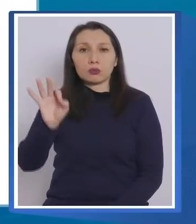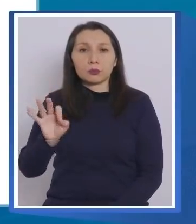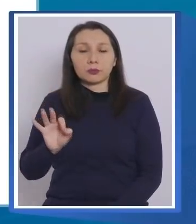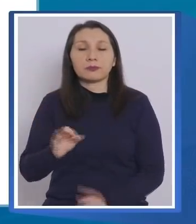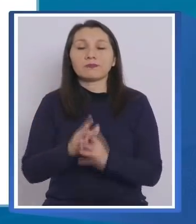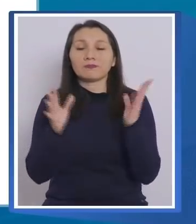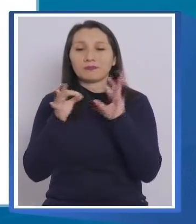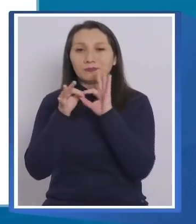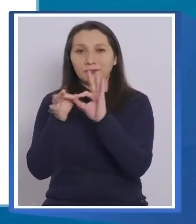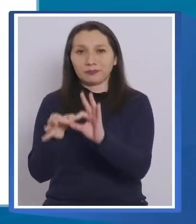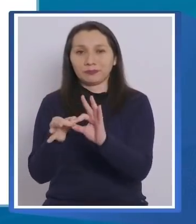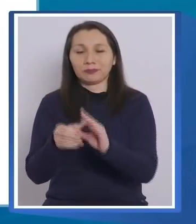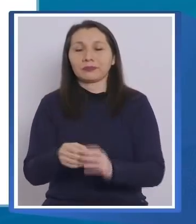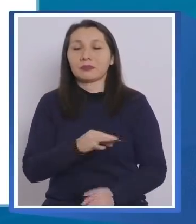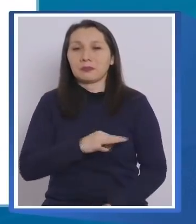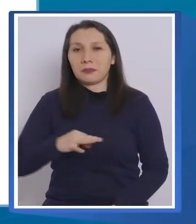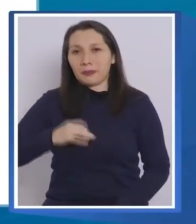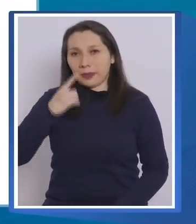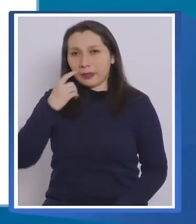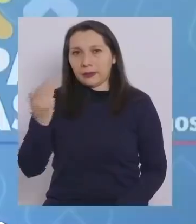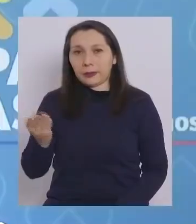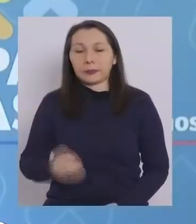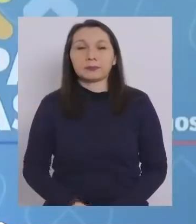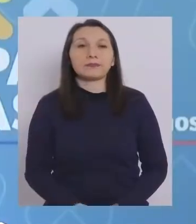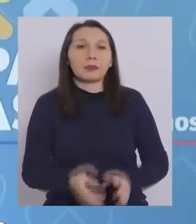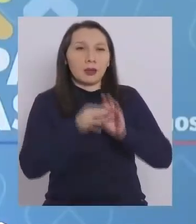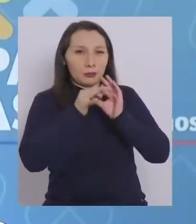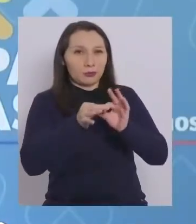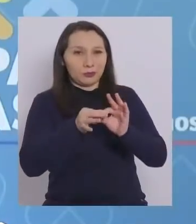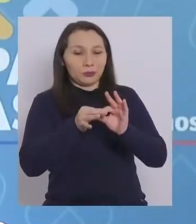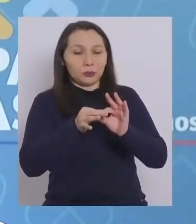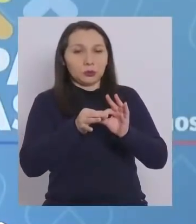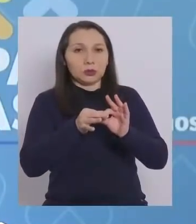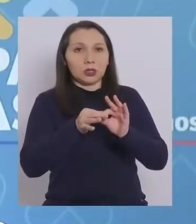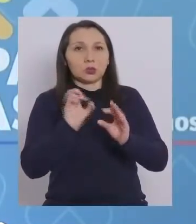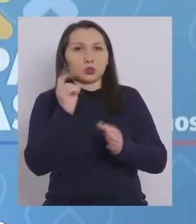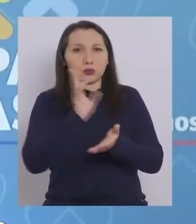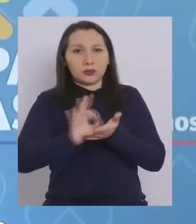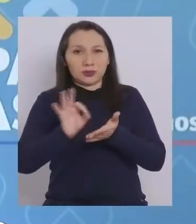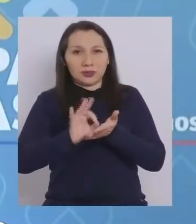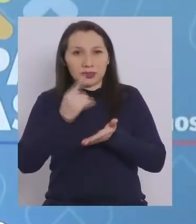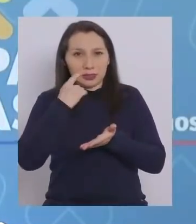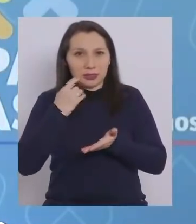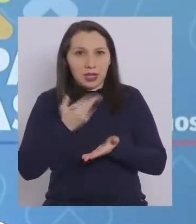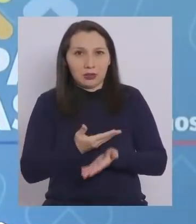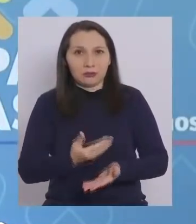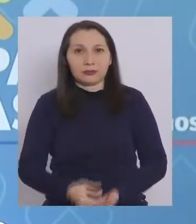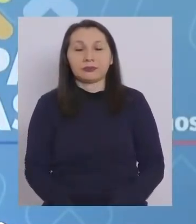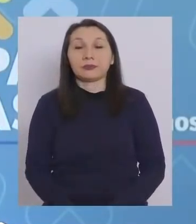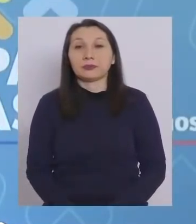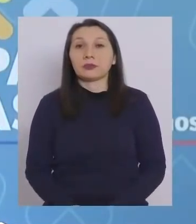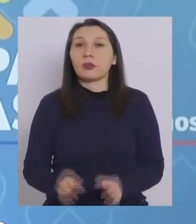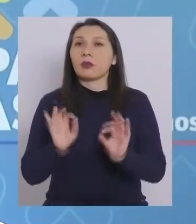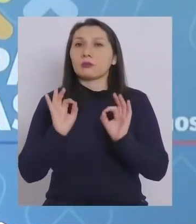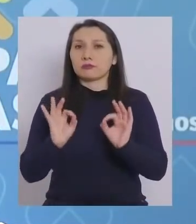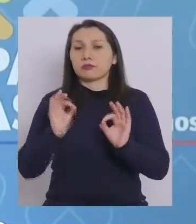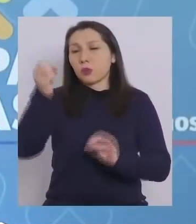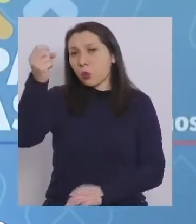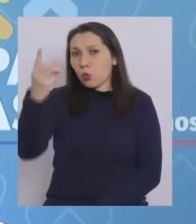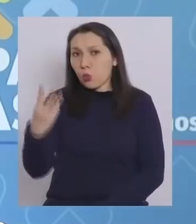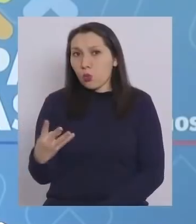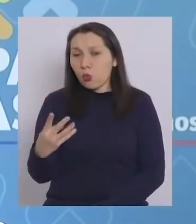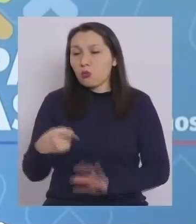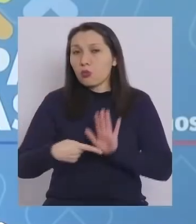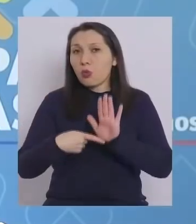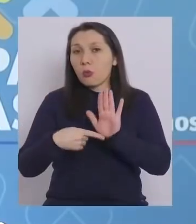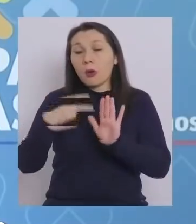Muchas gracias, Ministro. Muchas gracias, subsecretario. Excelente en las cifras que